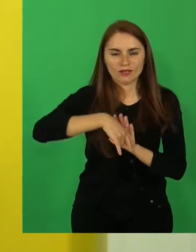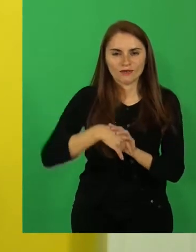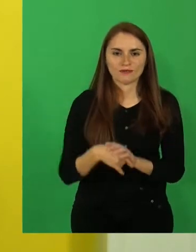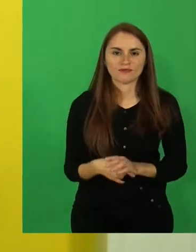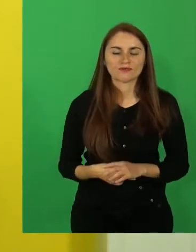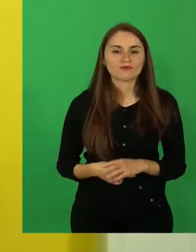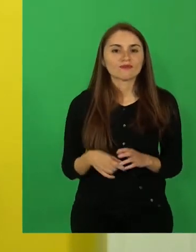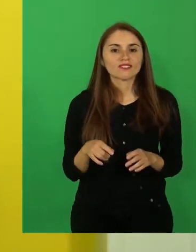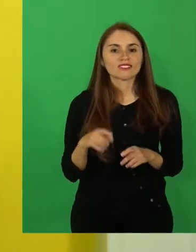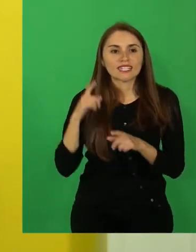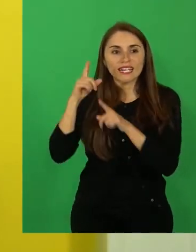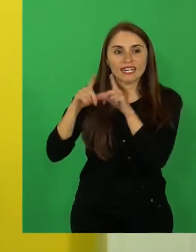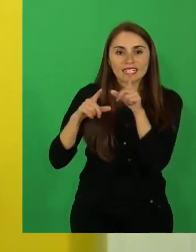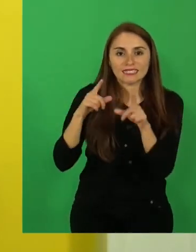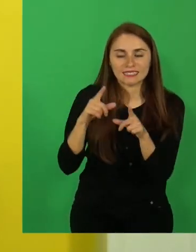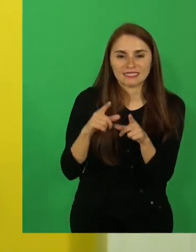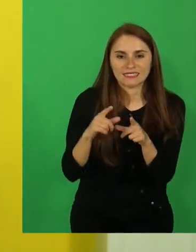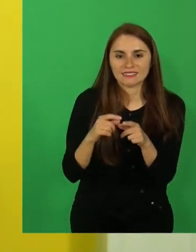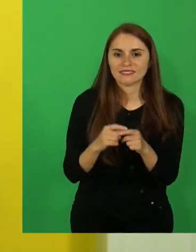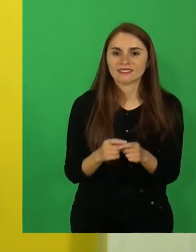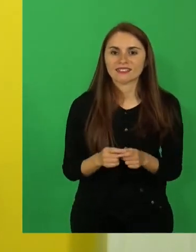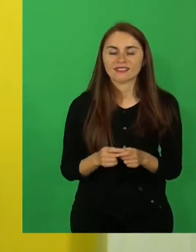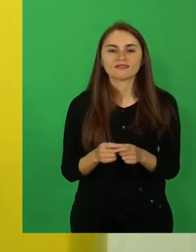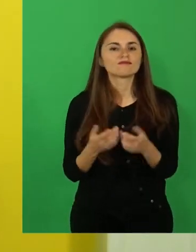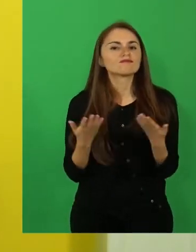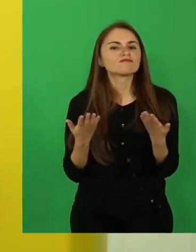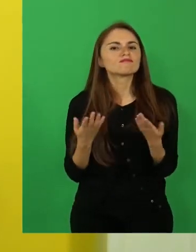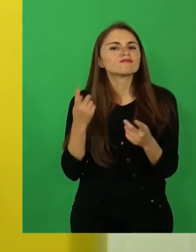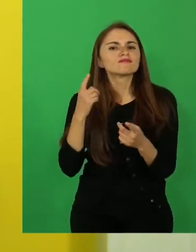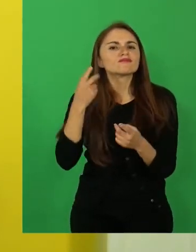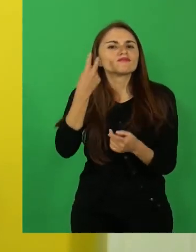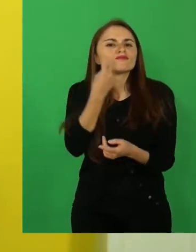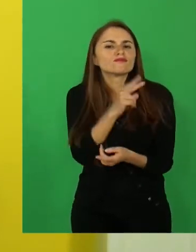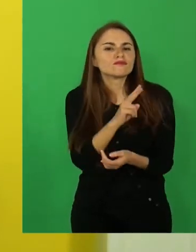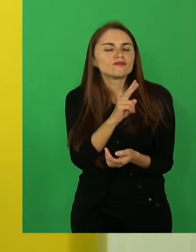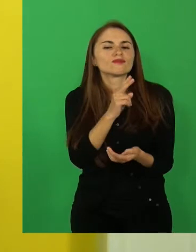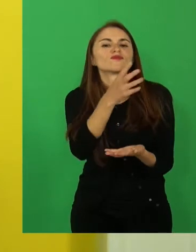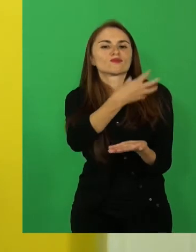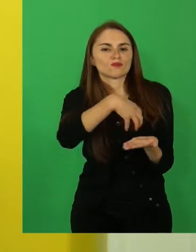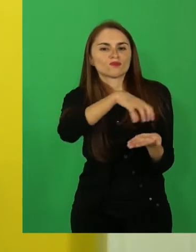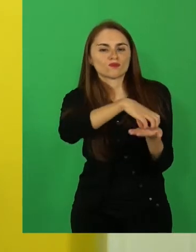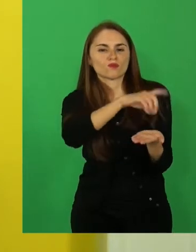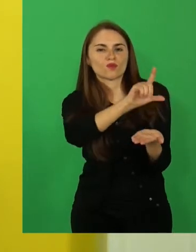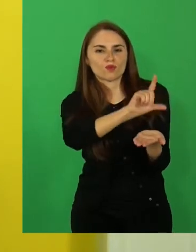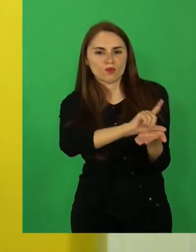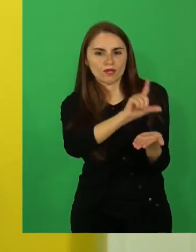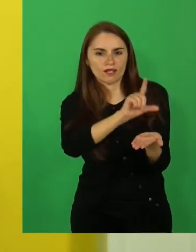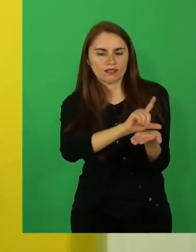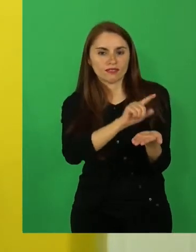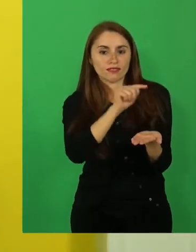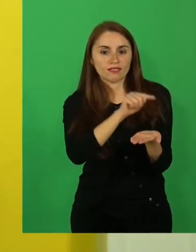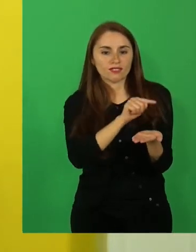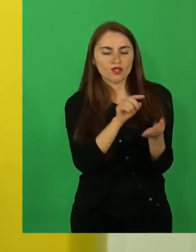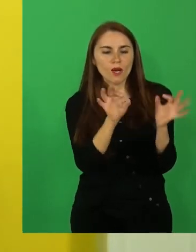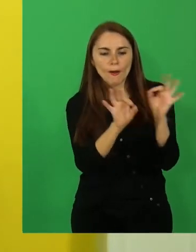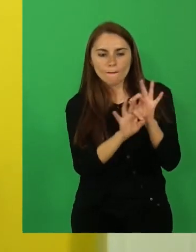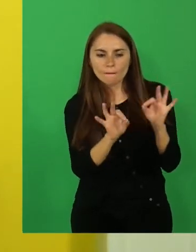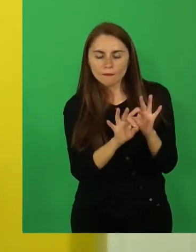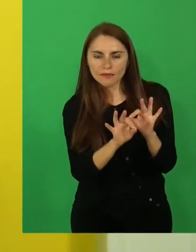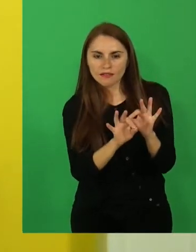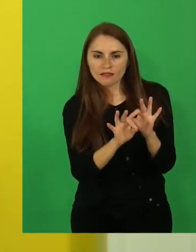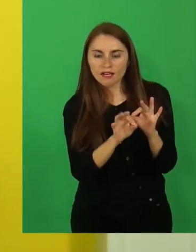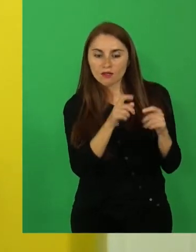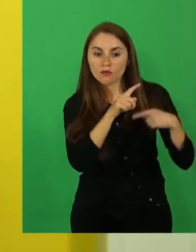las leyendas son propias de un lugar que va a explicar un hecho